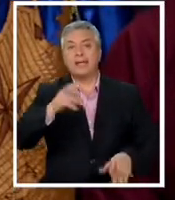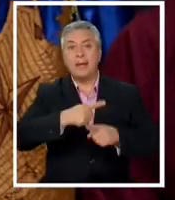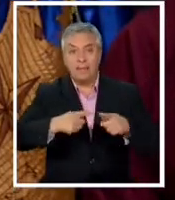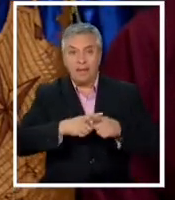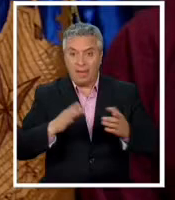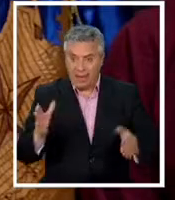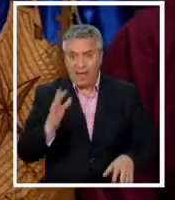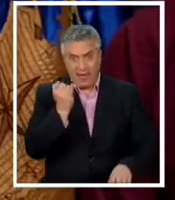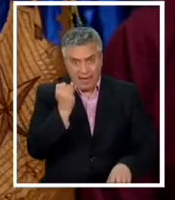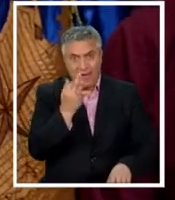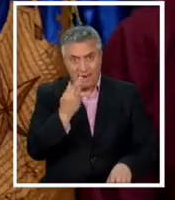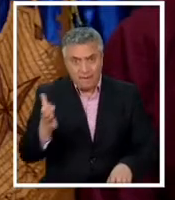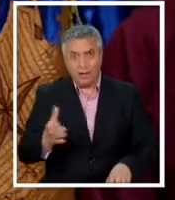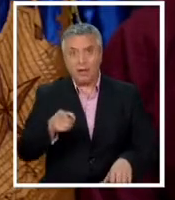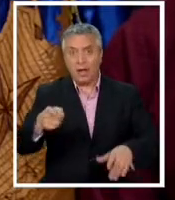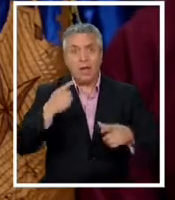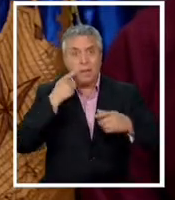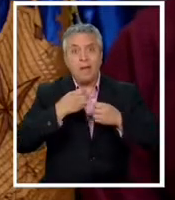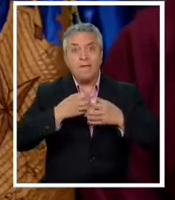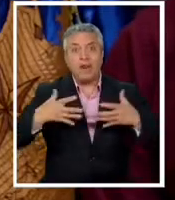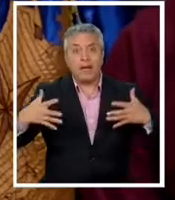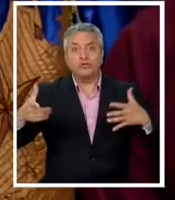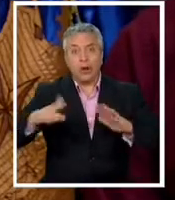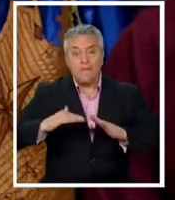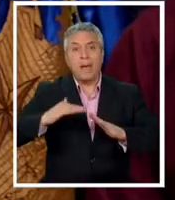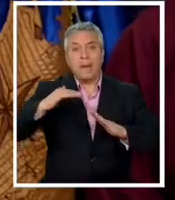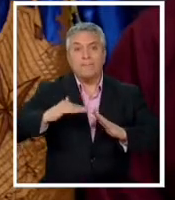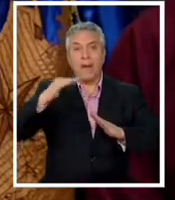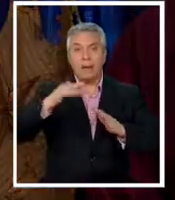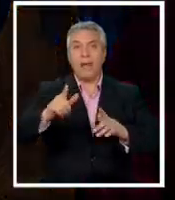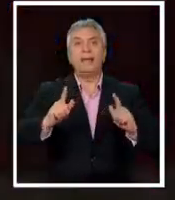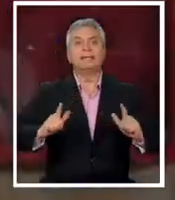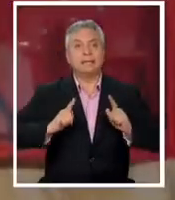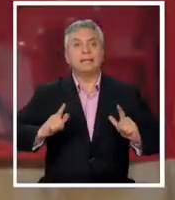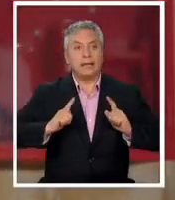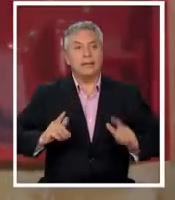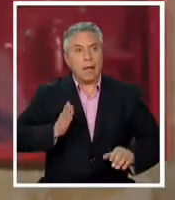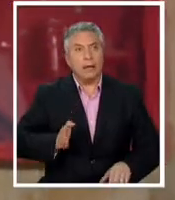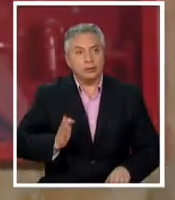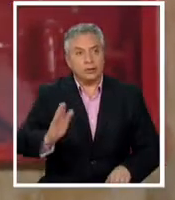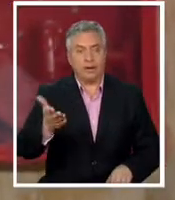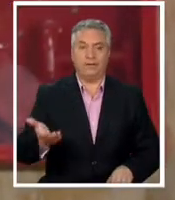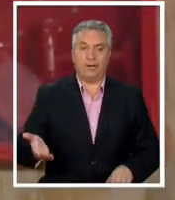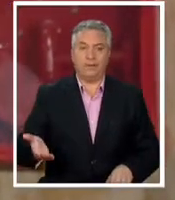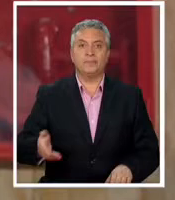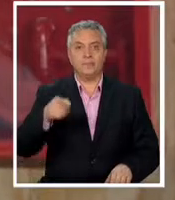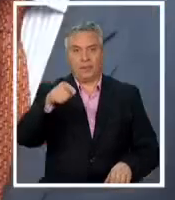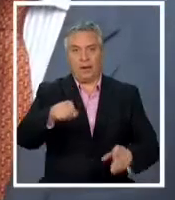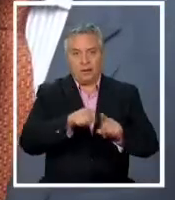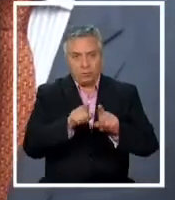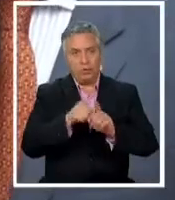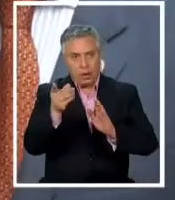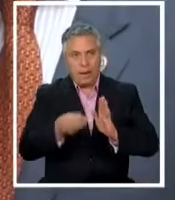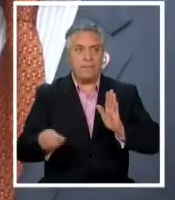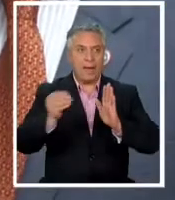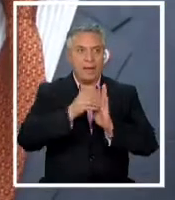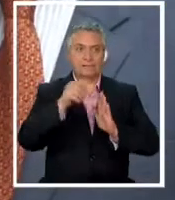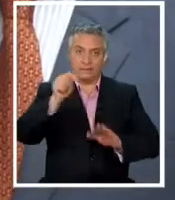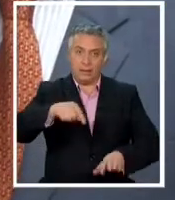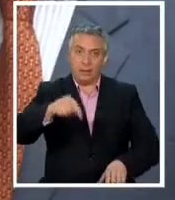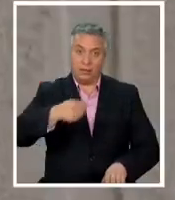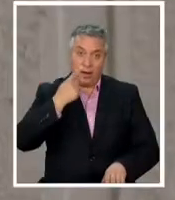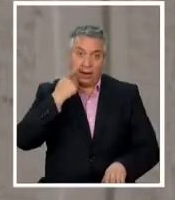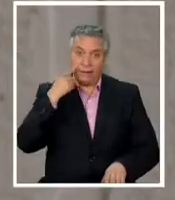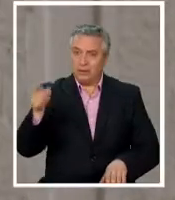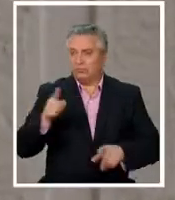La inflación sigue subiendo, siguen los temas de cesantía. Solicitudes varias al Ejecutivo, más y en el último tiempo la